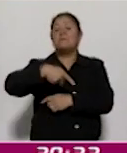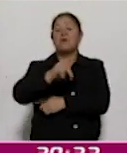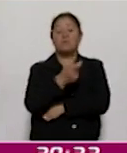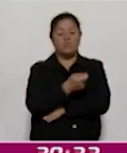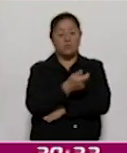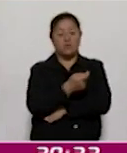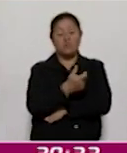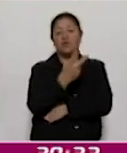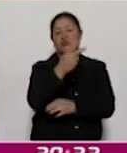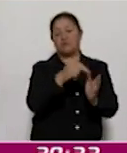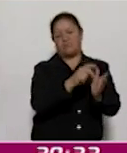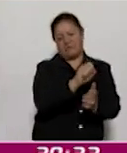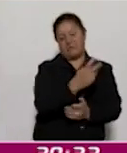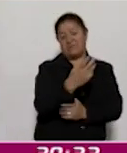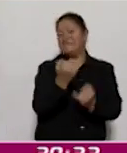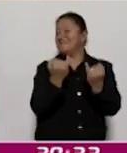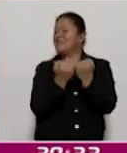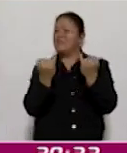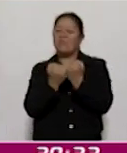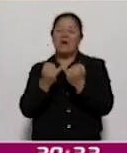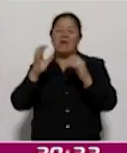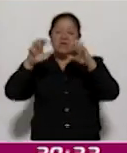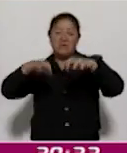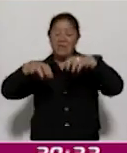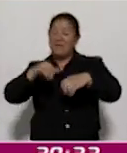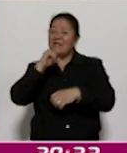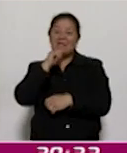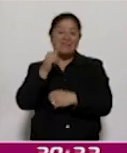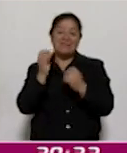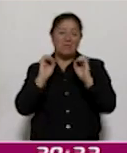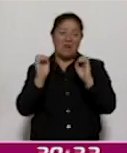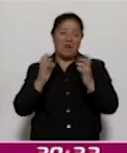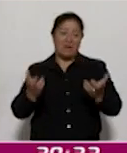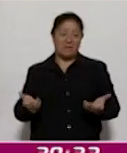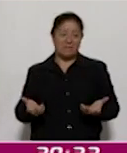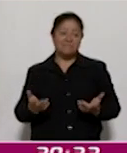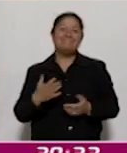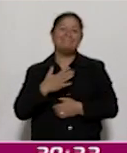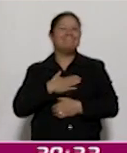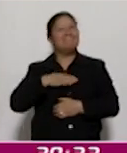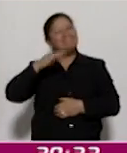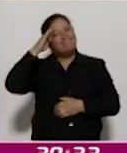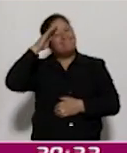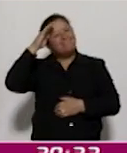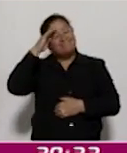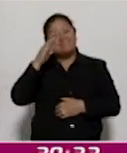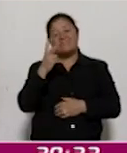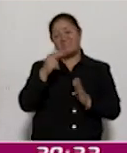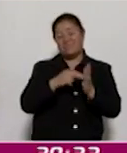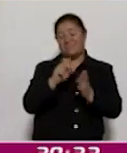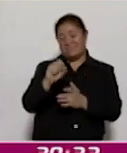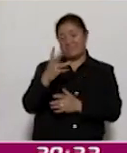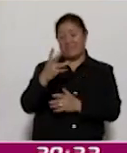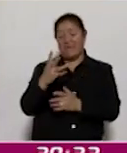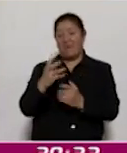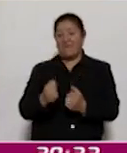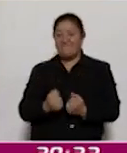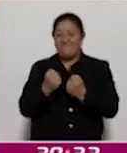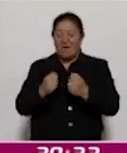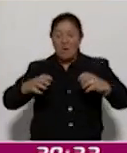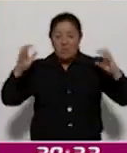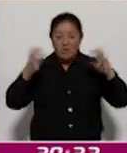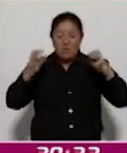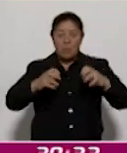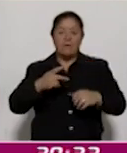2023 fue un año también de sequía. Entonces, sí, nosotros esperábamos que para 2024 repuntara. Sin embargo, las